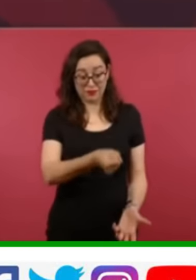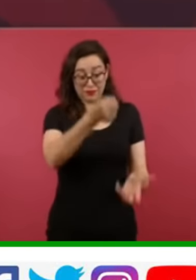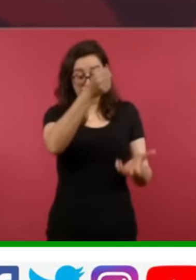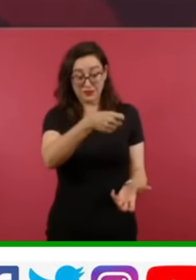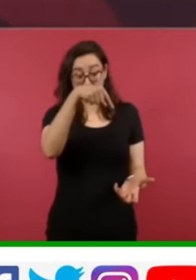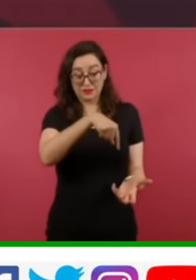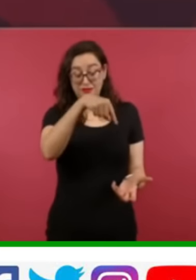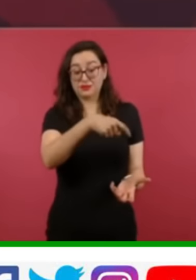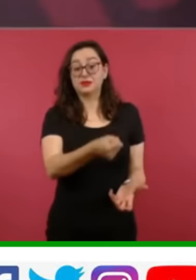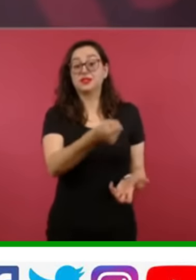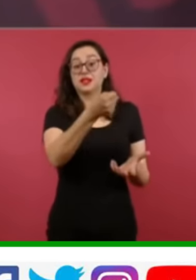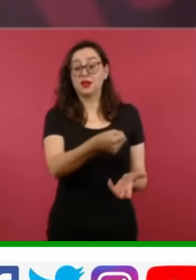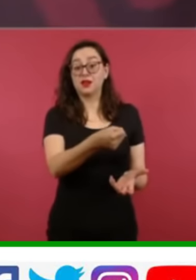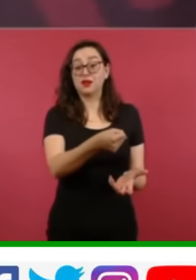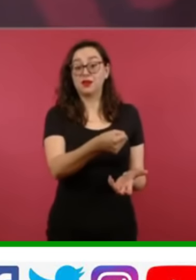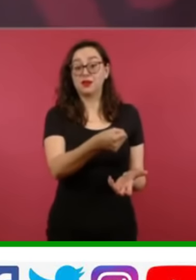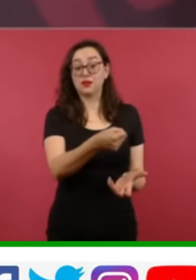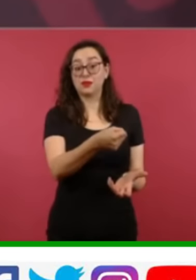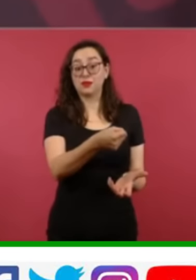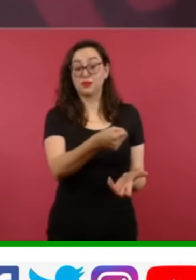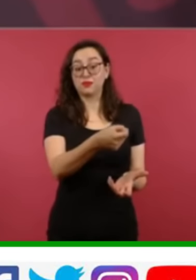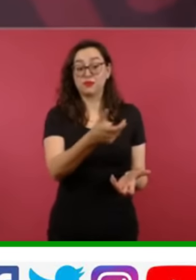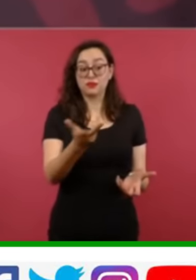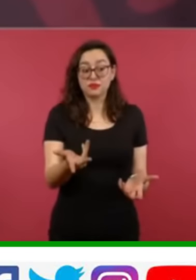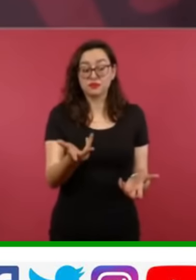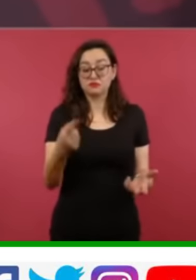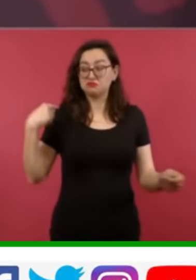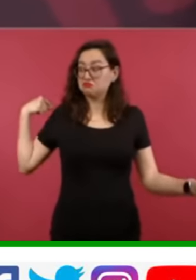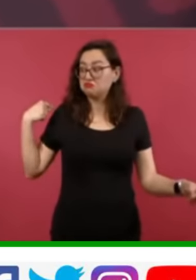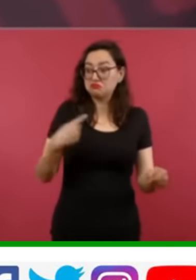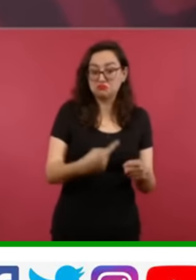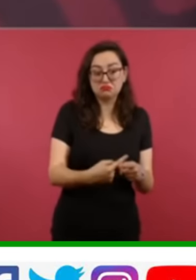dinero que no se reclama,